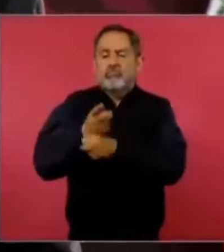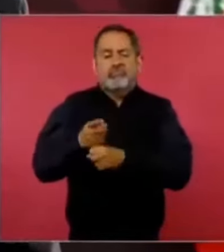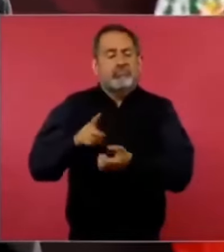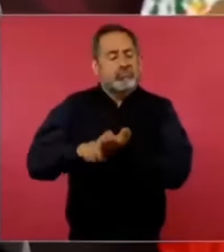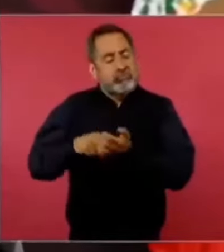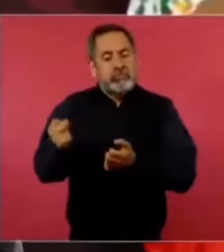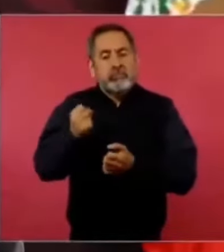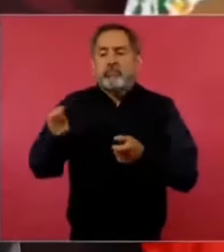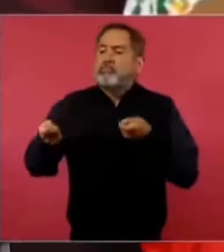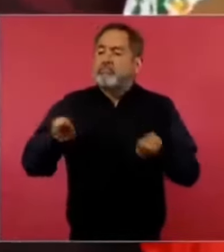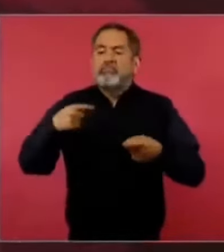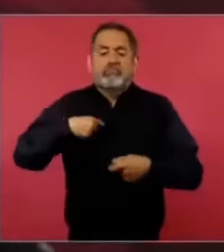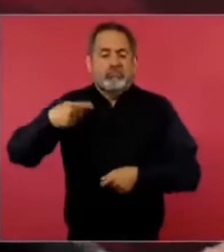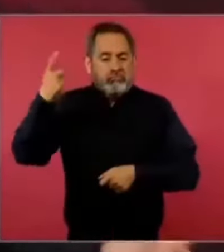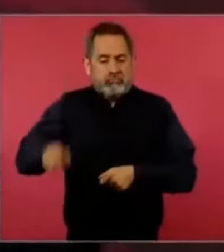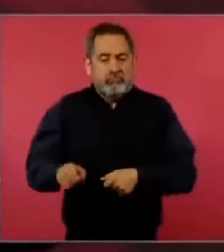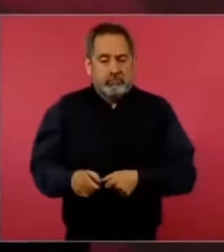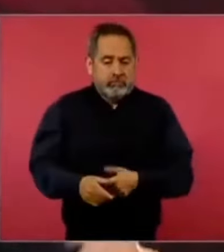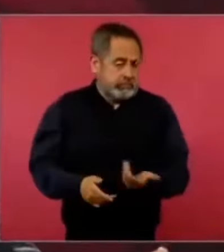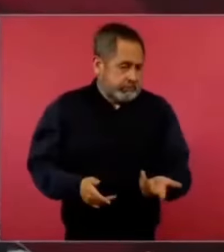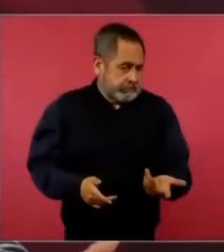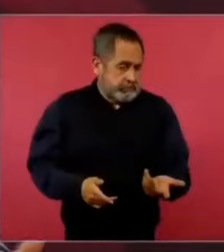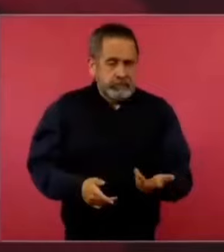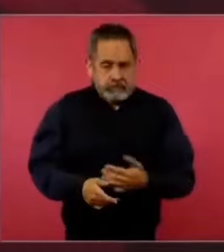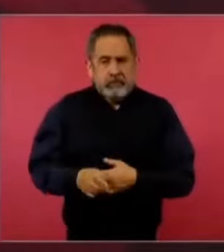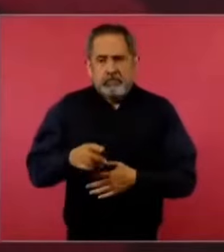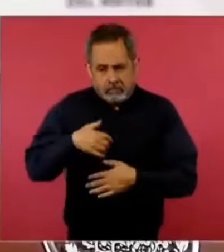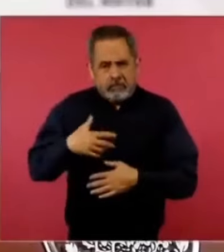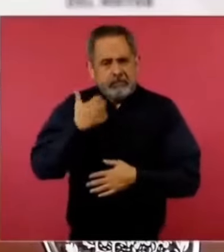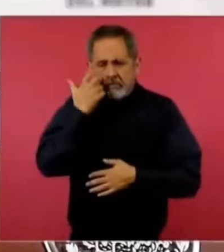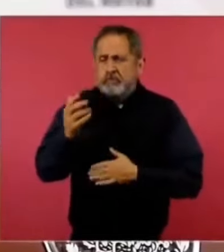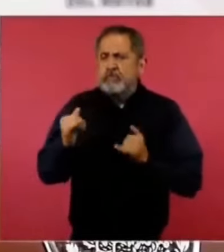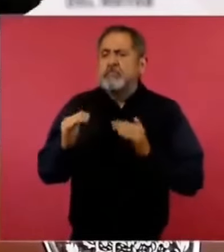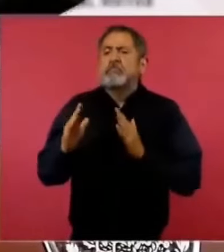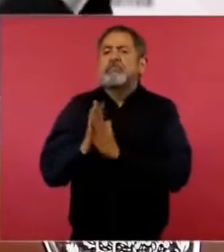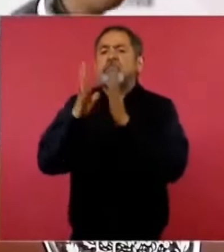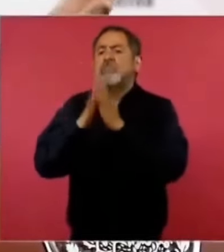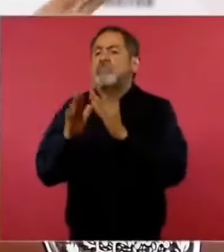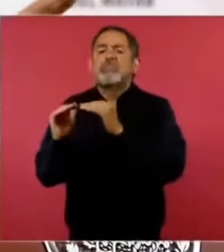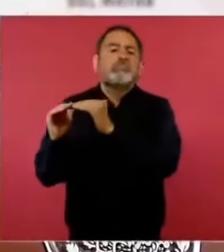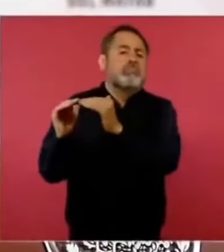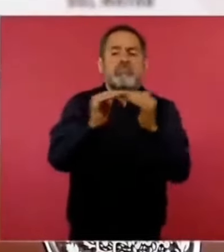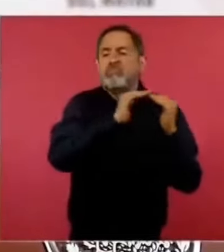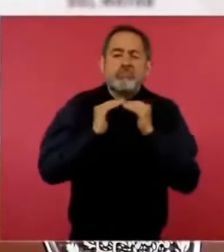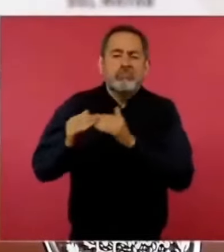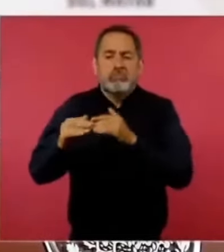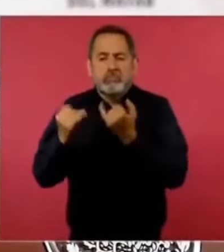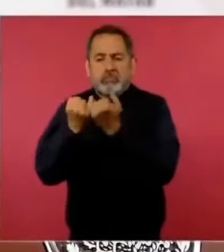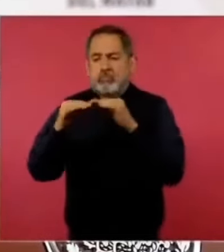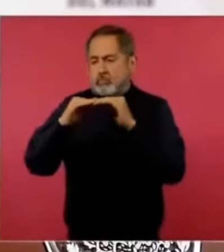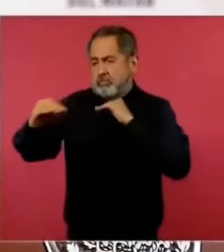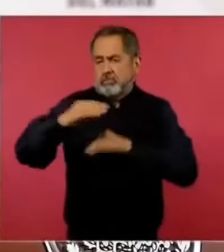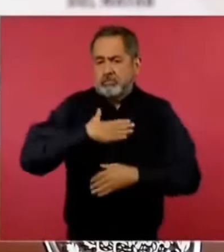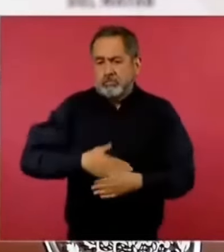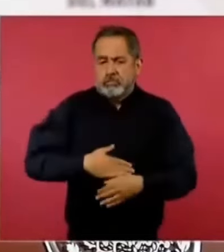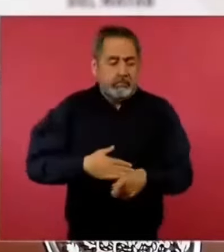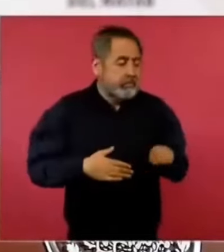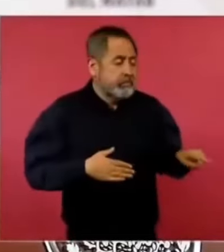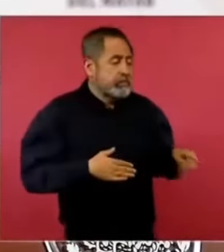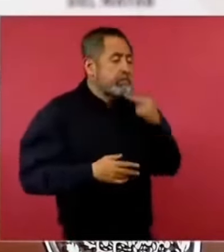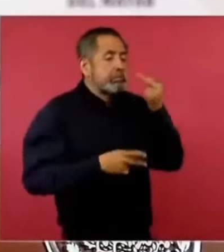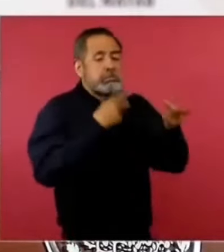Entonces, sí se habla de democracia, pero es pura demagogia,